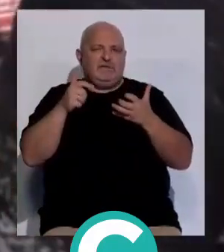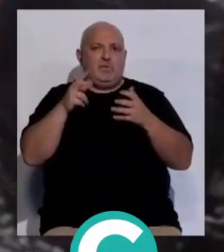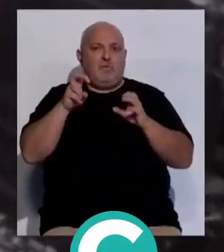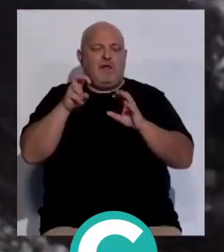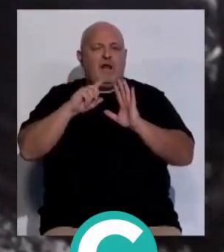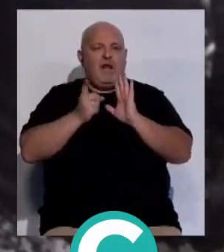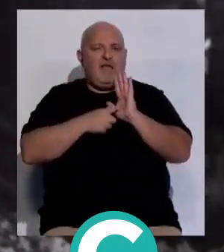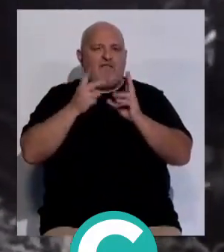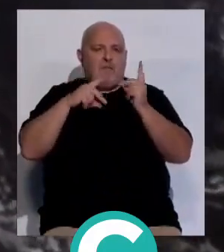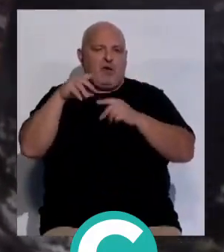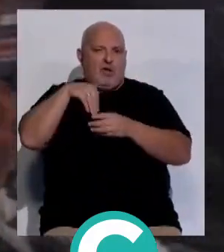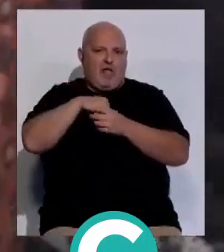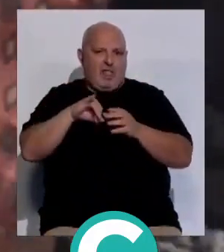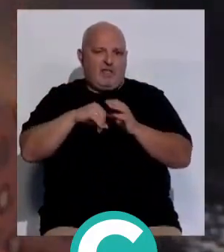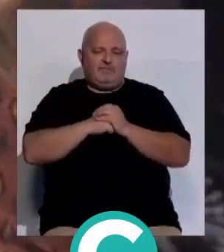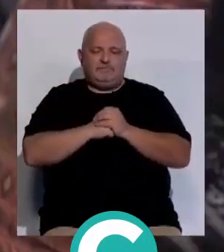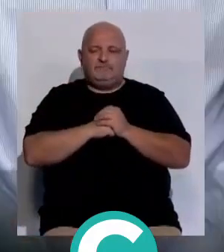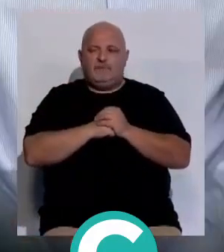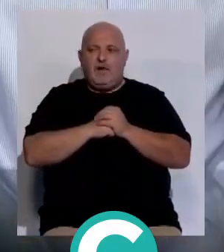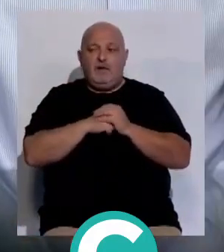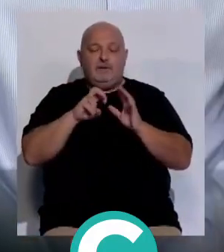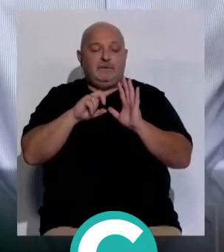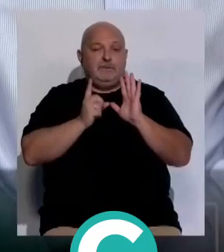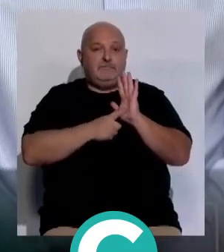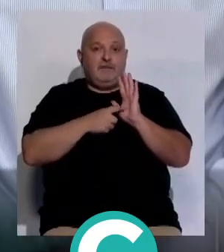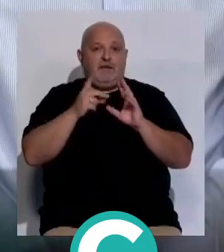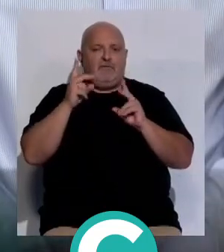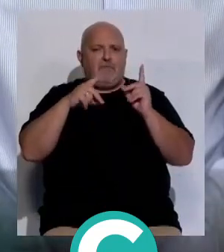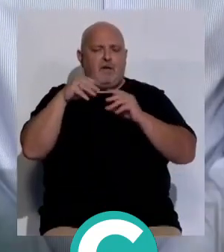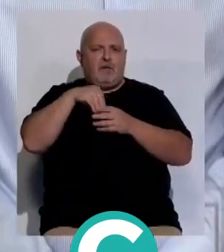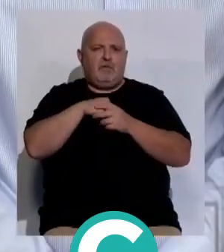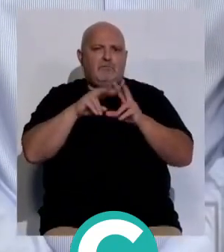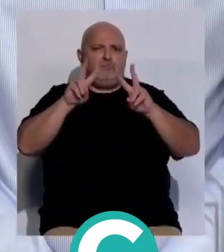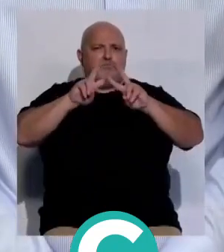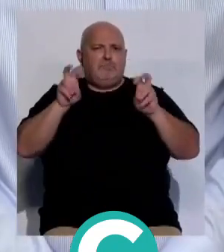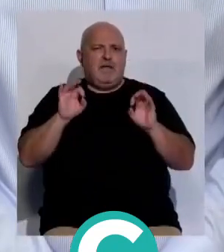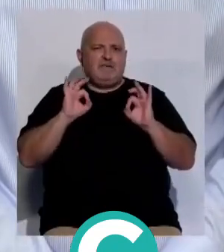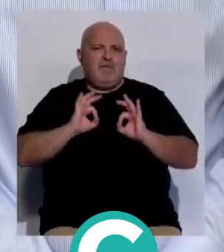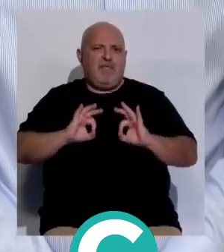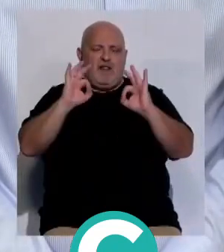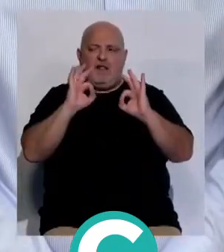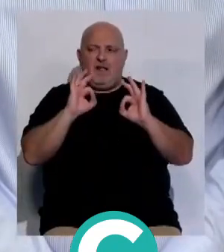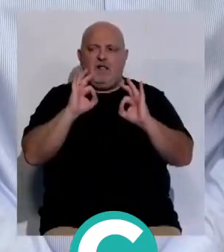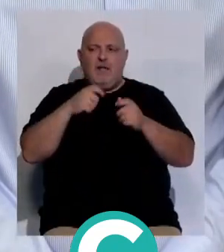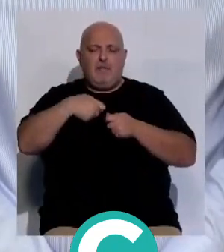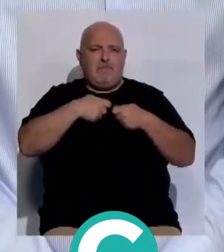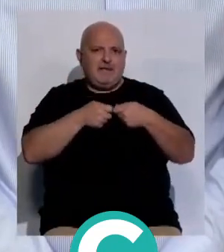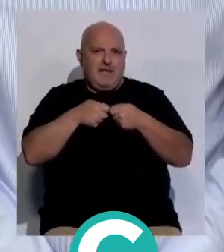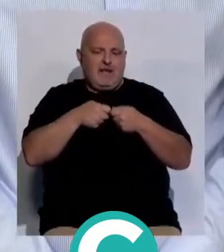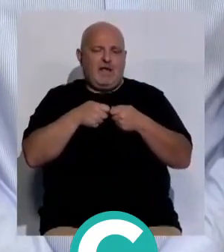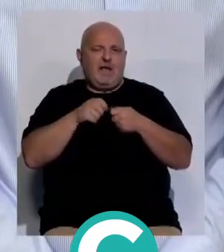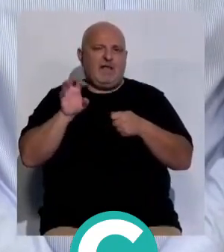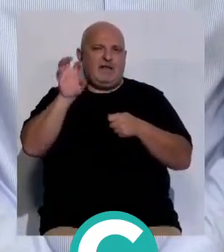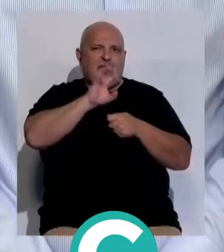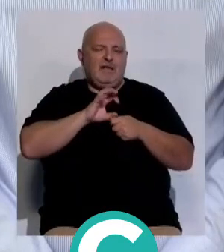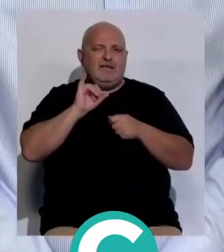la nueva ley del flamenco. En esta ley del flamenco se hace una mención específica a las peñas y a las